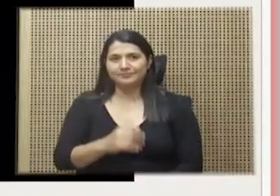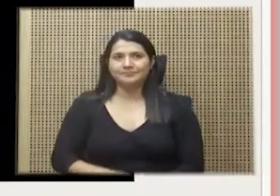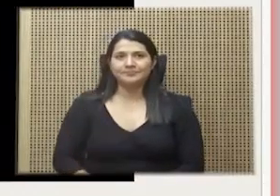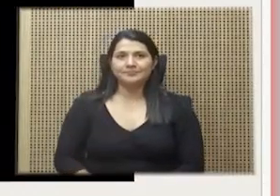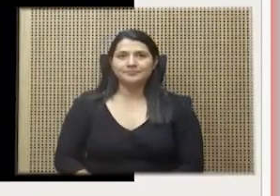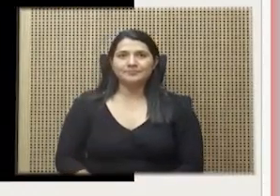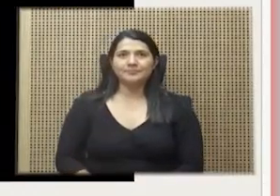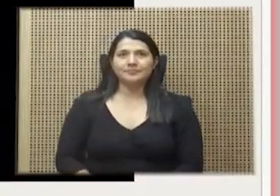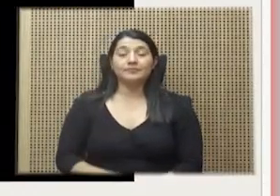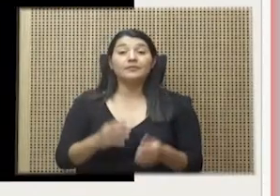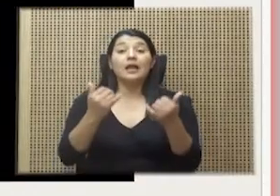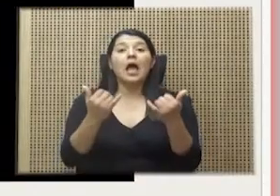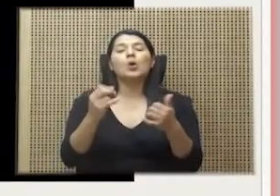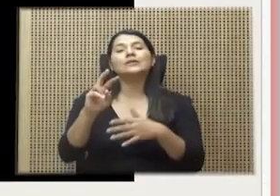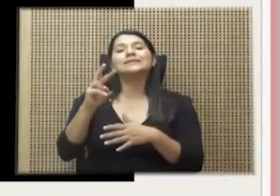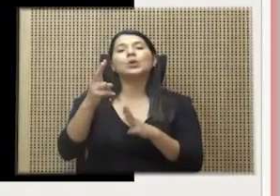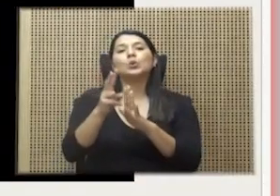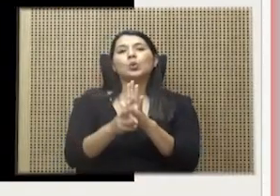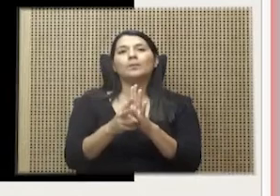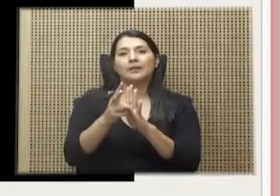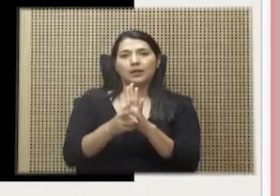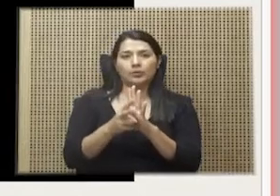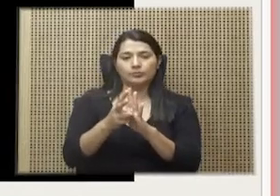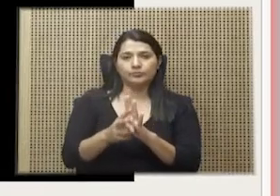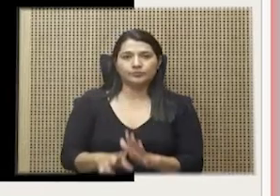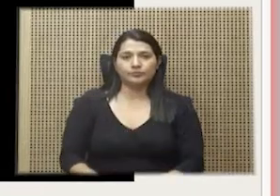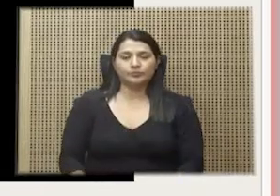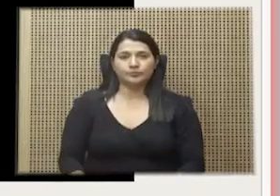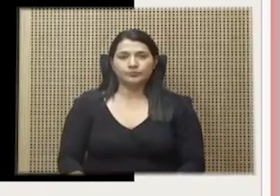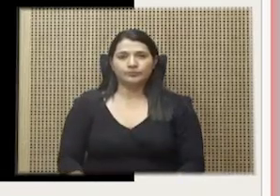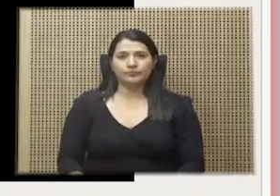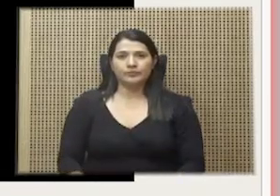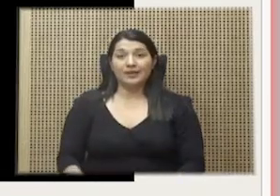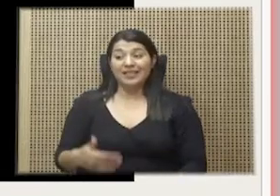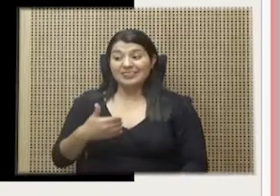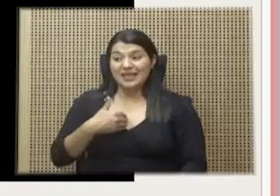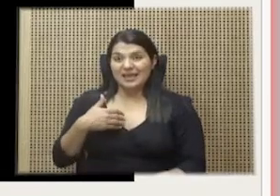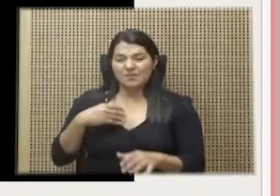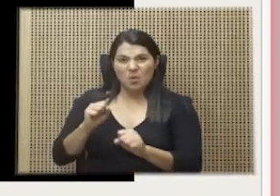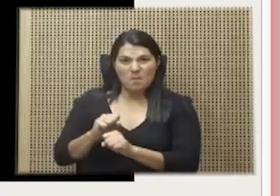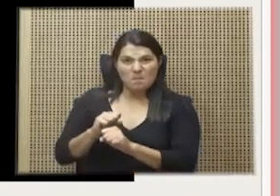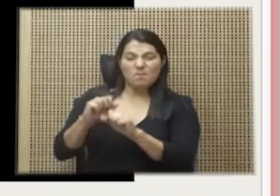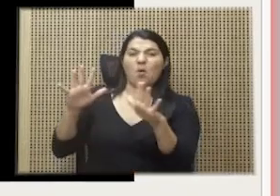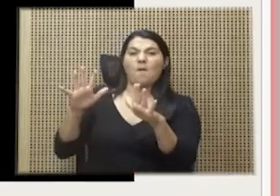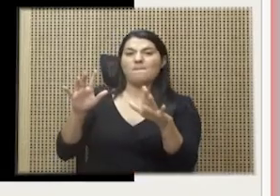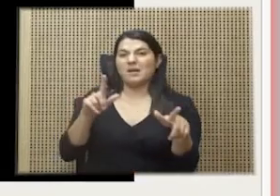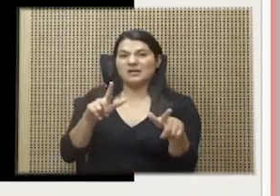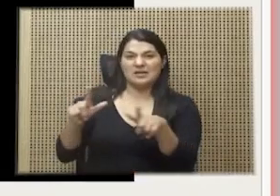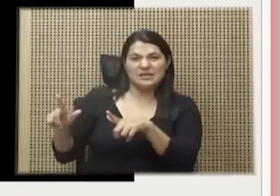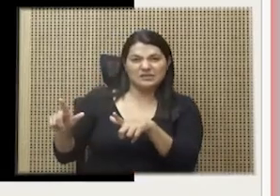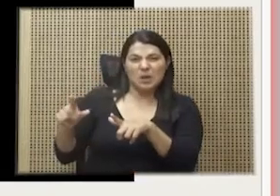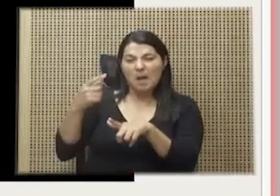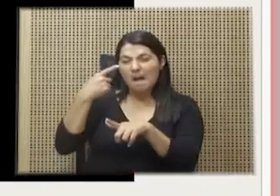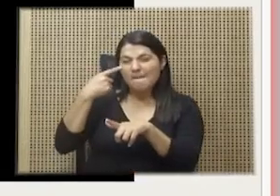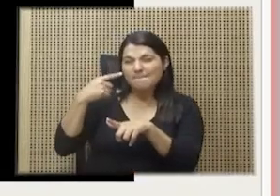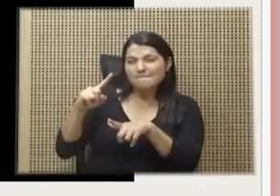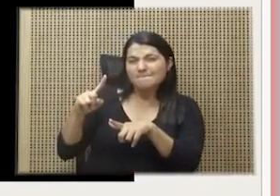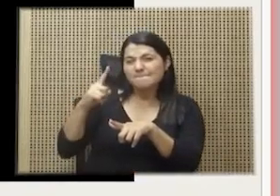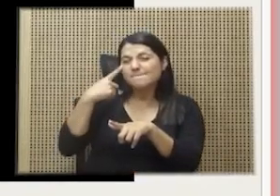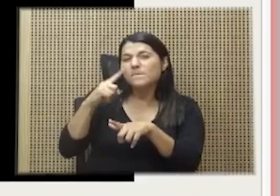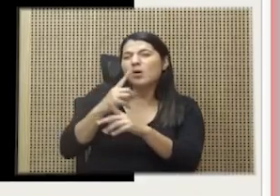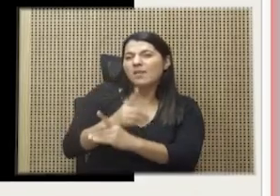Vamos a poner el segundo video. Tenemos bombas preparadas por aquellos compatriotas que